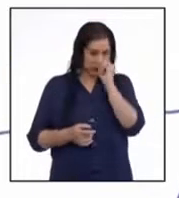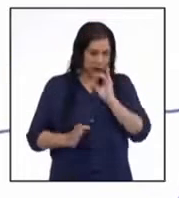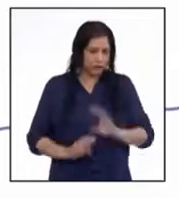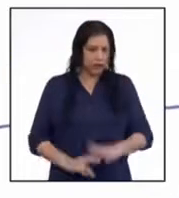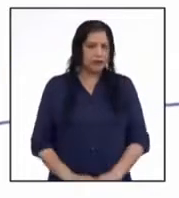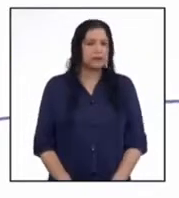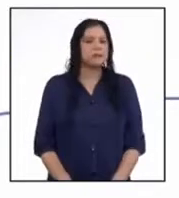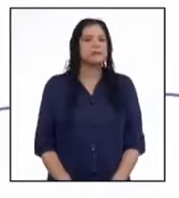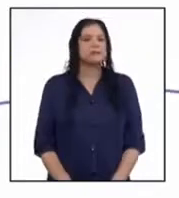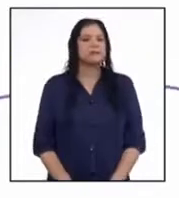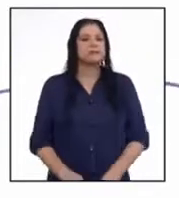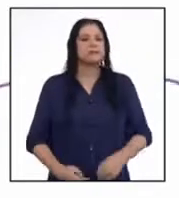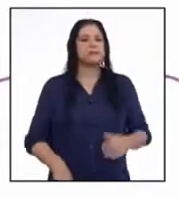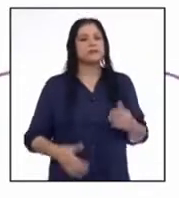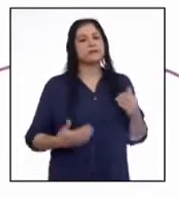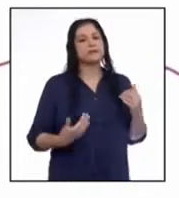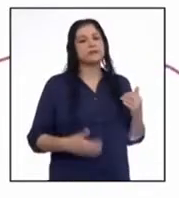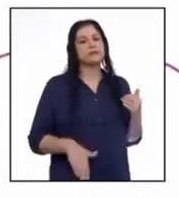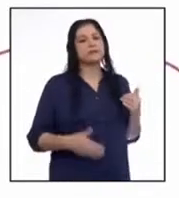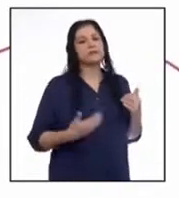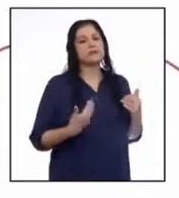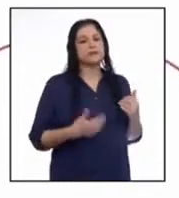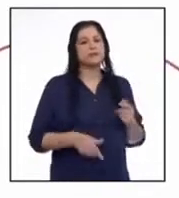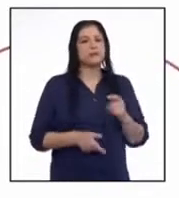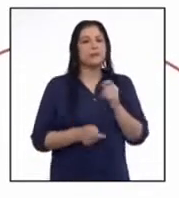estadístico?